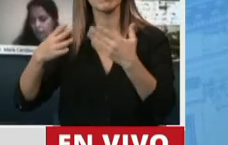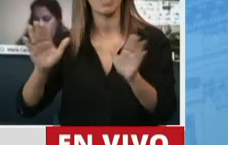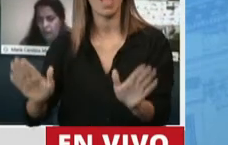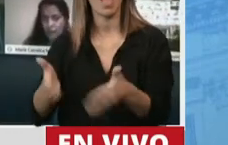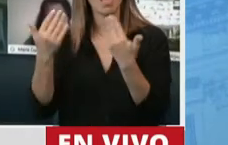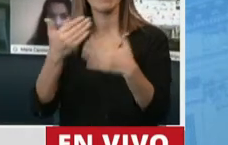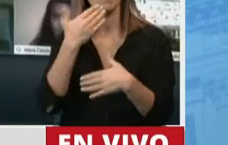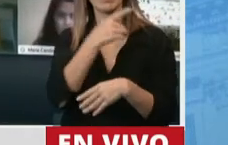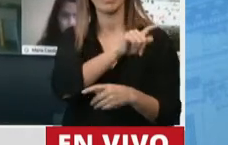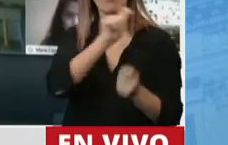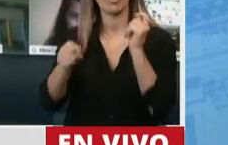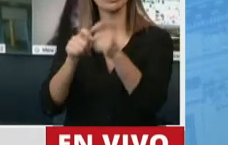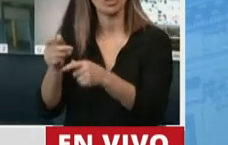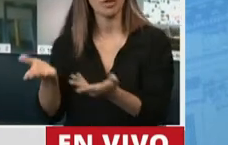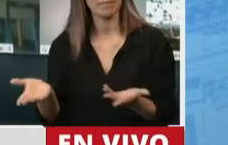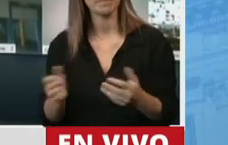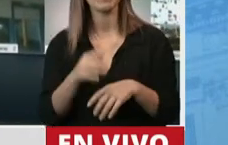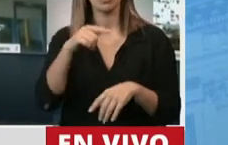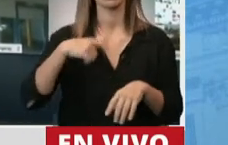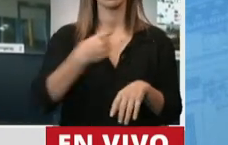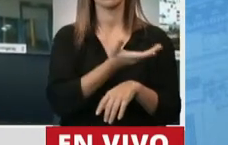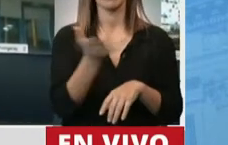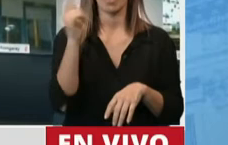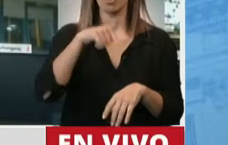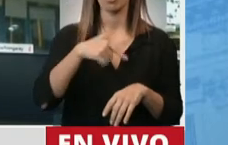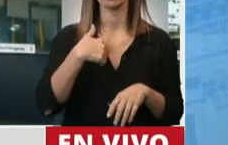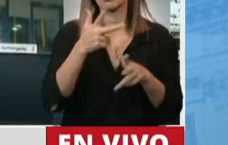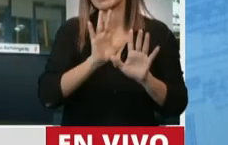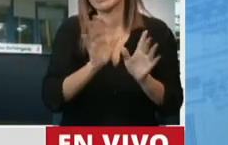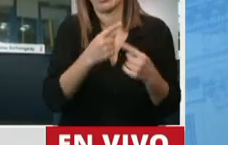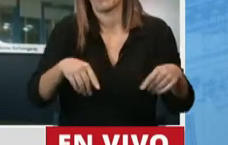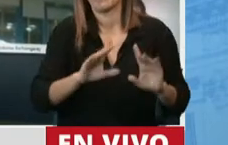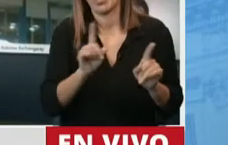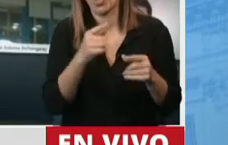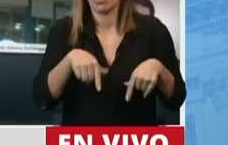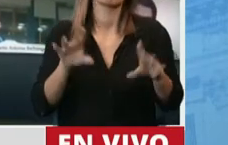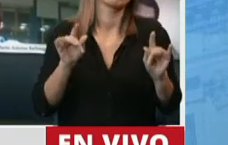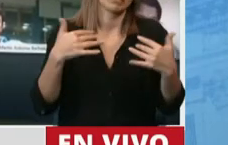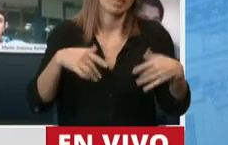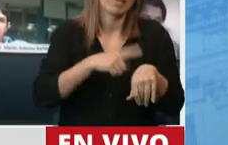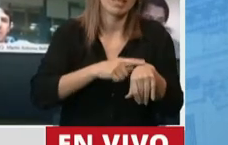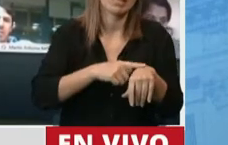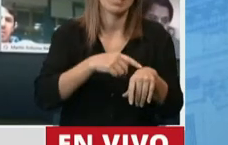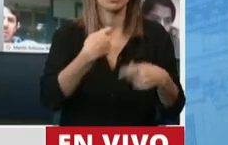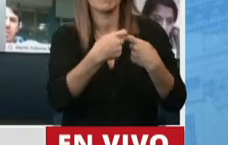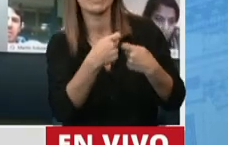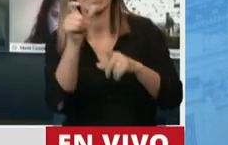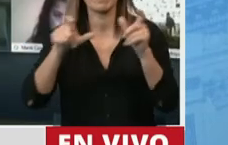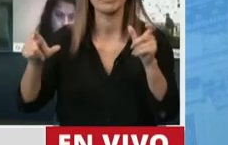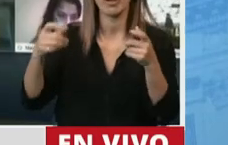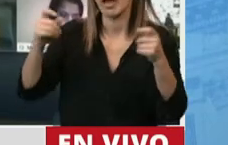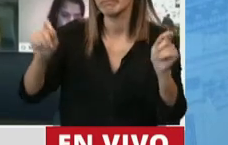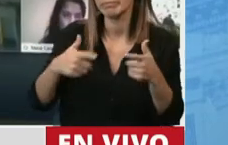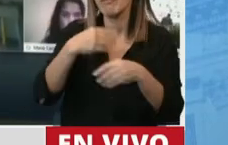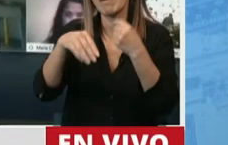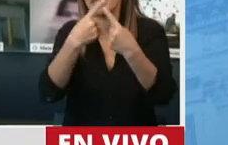gracias a este plasma. La sociedad hoy está pasando, no voy a decir nada nuevo, un momento muy complicado. No solo los comerciantes, los vecinos, la familia,